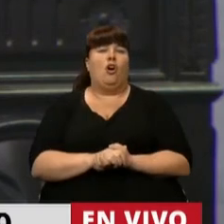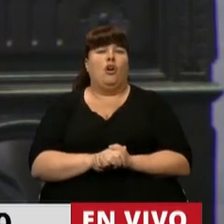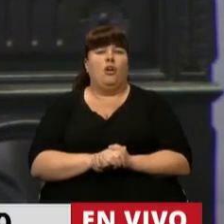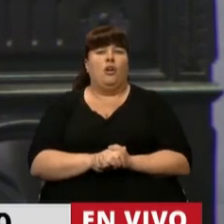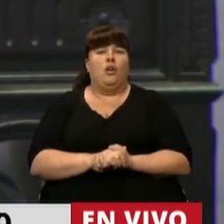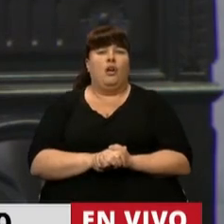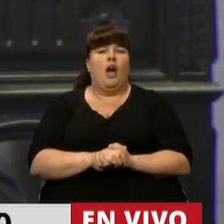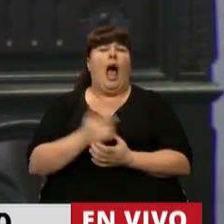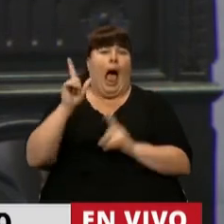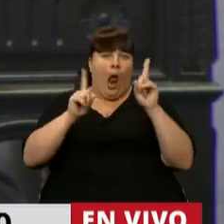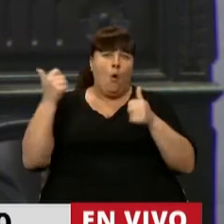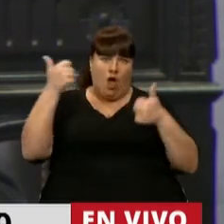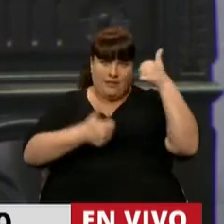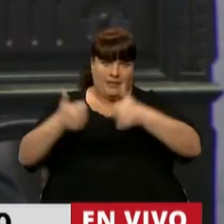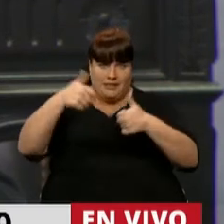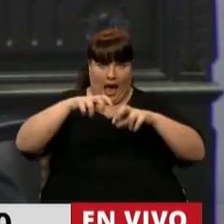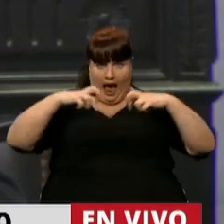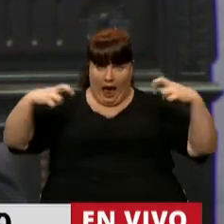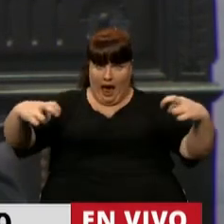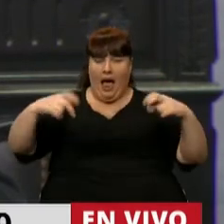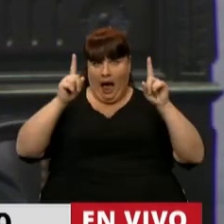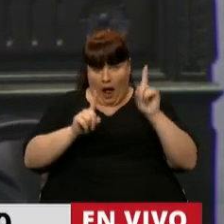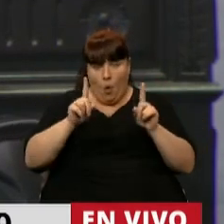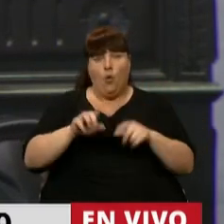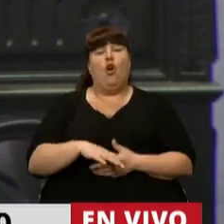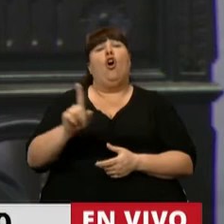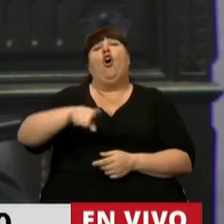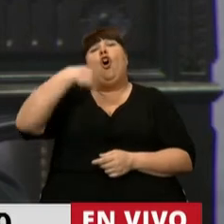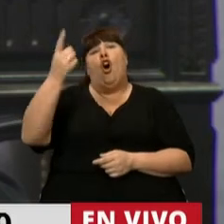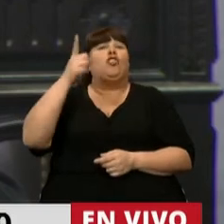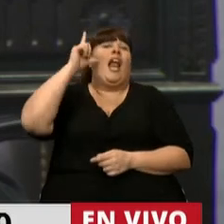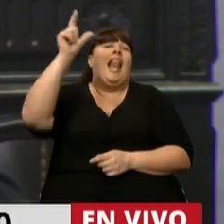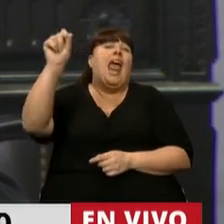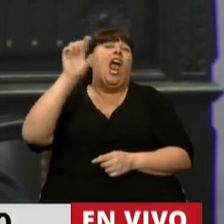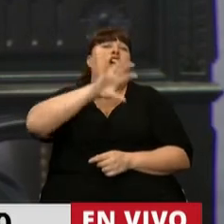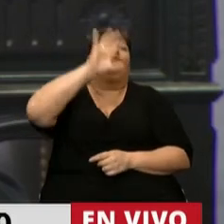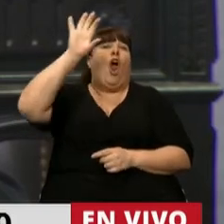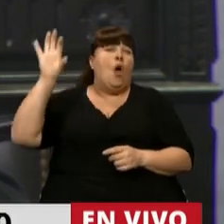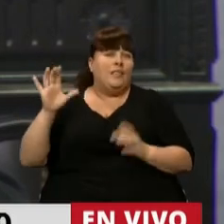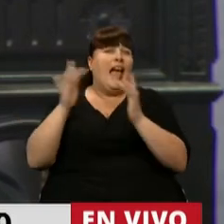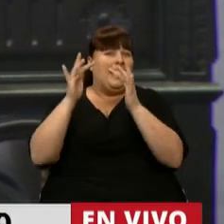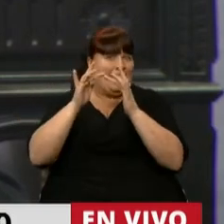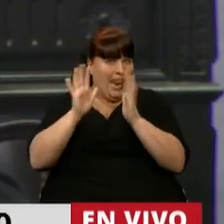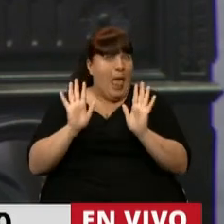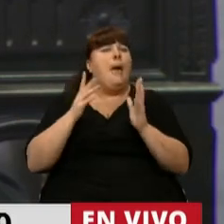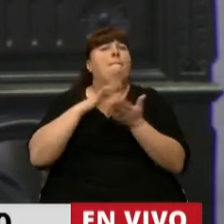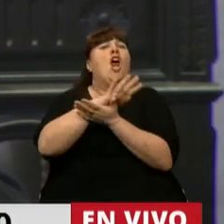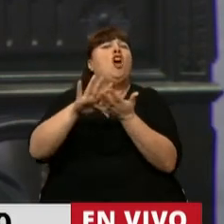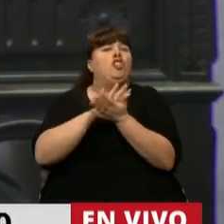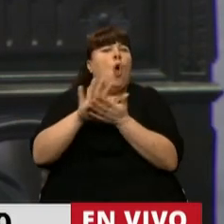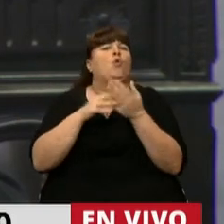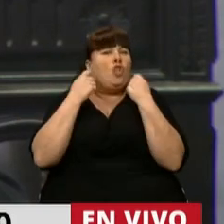personalmente, en la forma presencial o a distancia desde nuestras provincias, pero dando